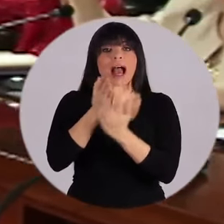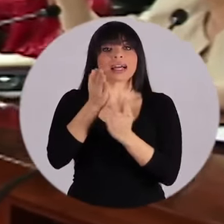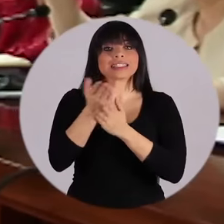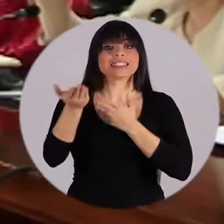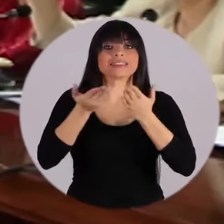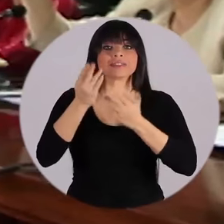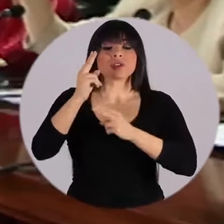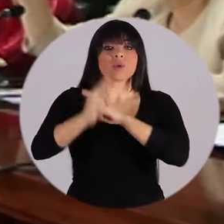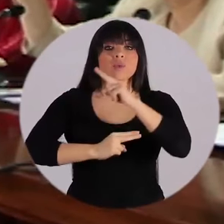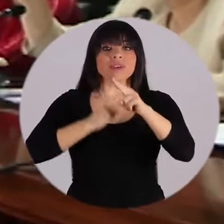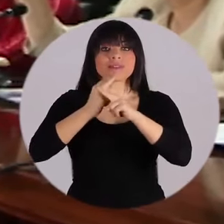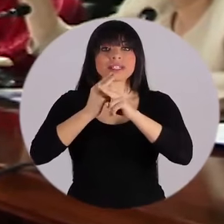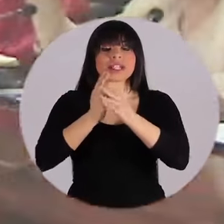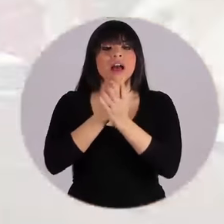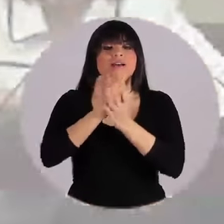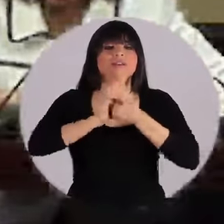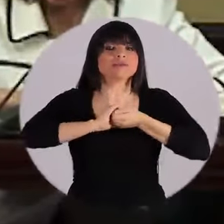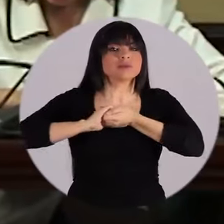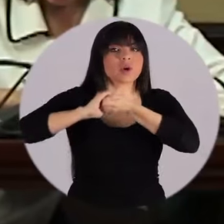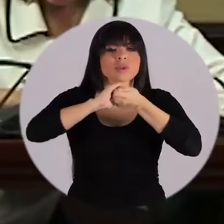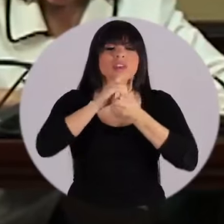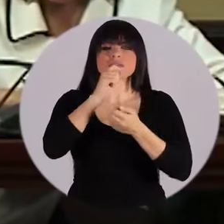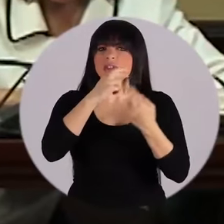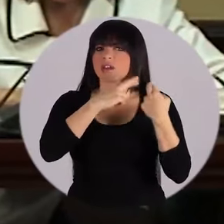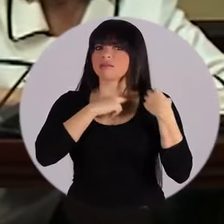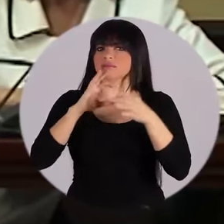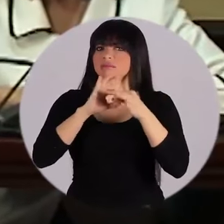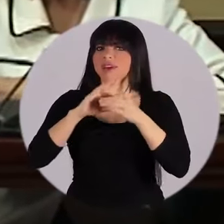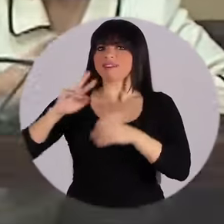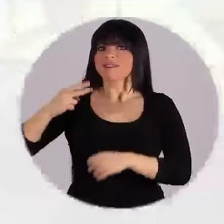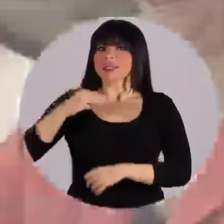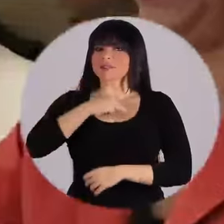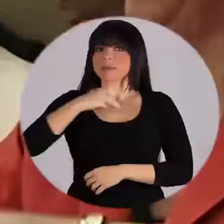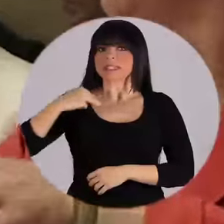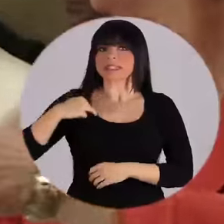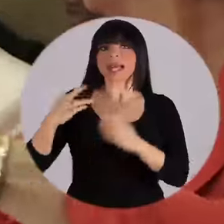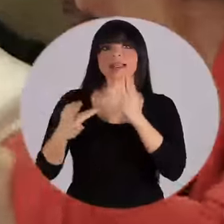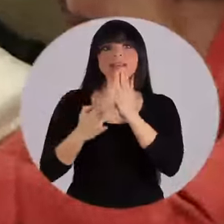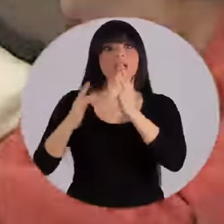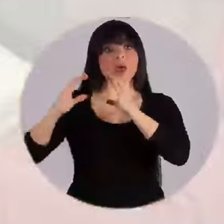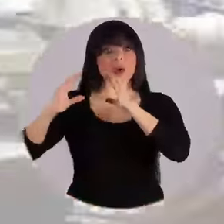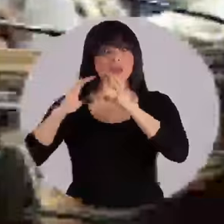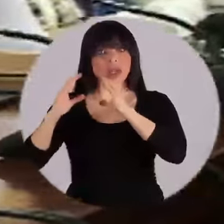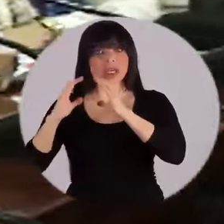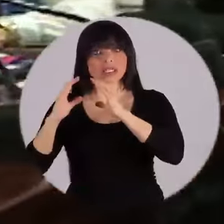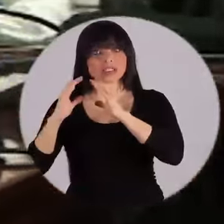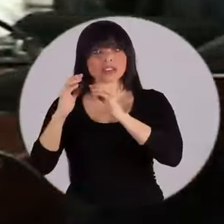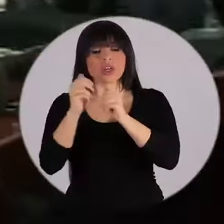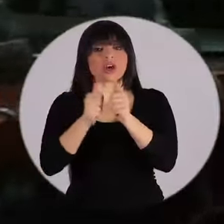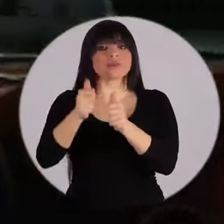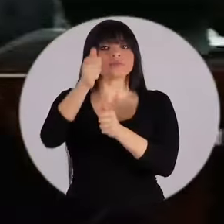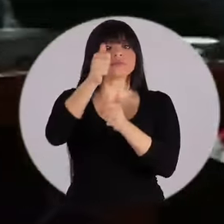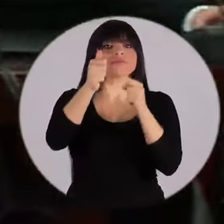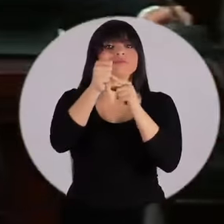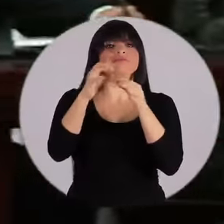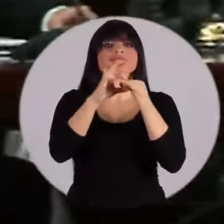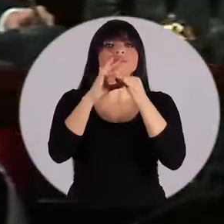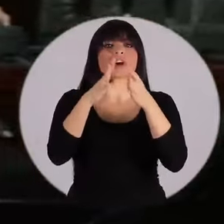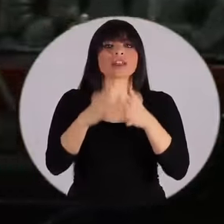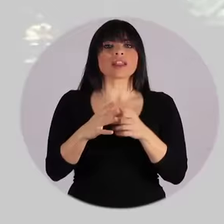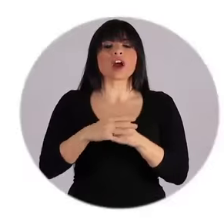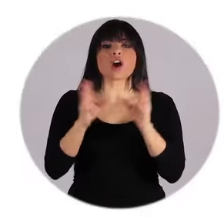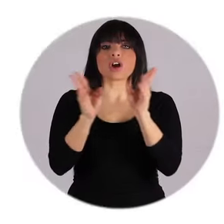Servicio Universal con Solidaridad, coordinada por el Viceministerio de Telecomunicaciones bajo el liderazgo del Consejo